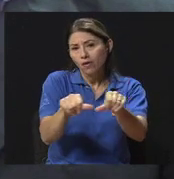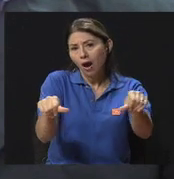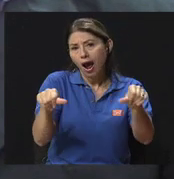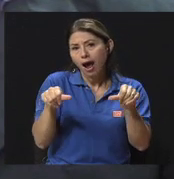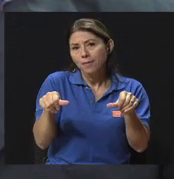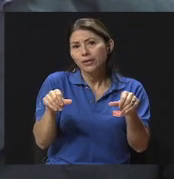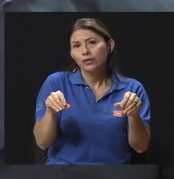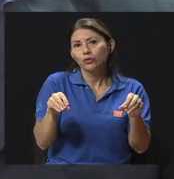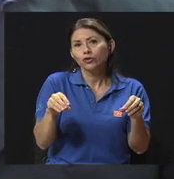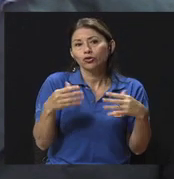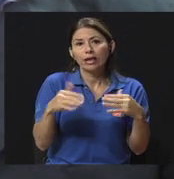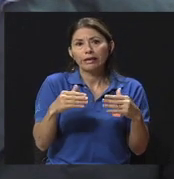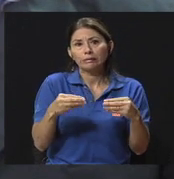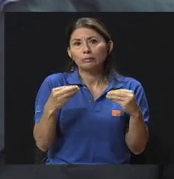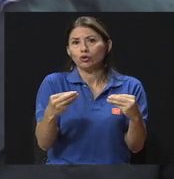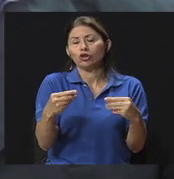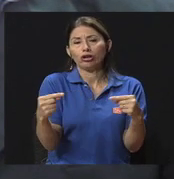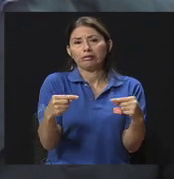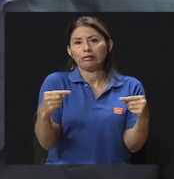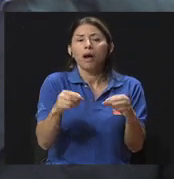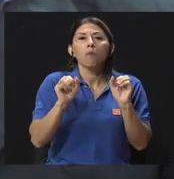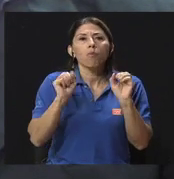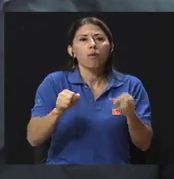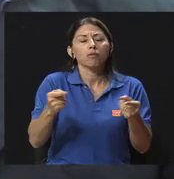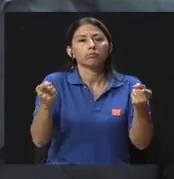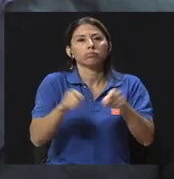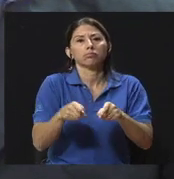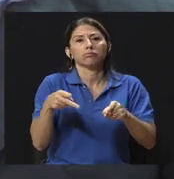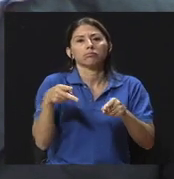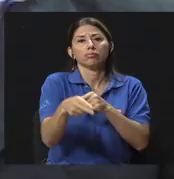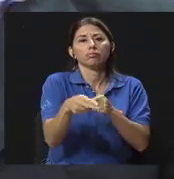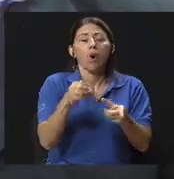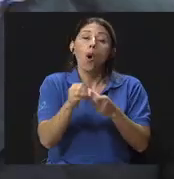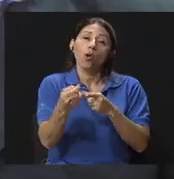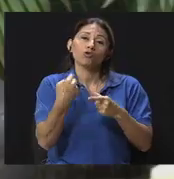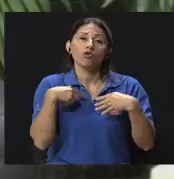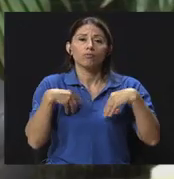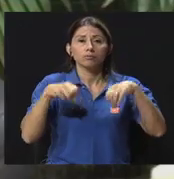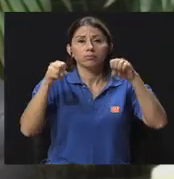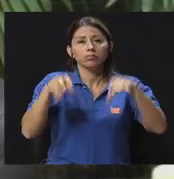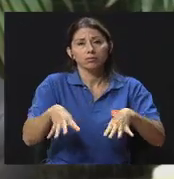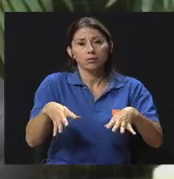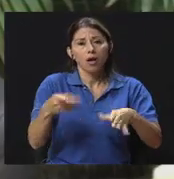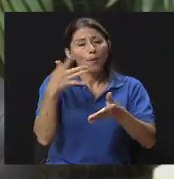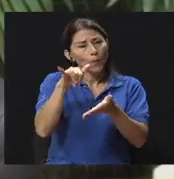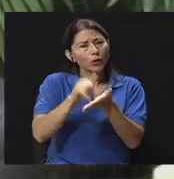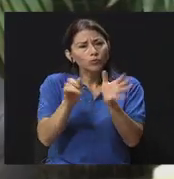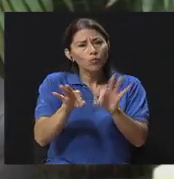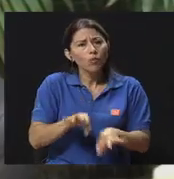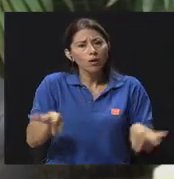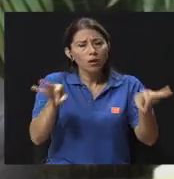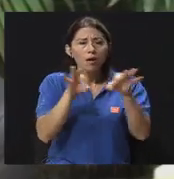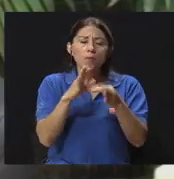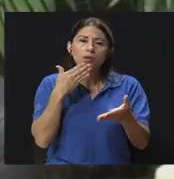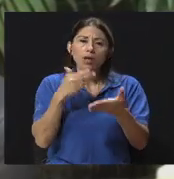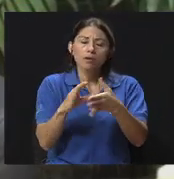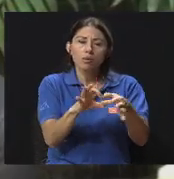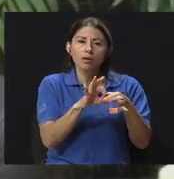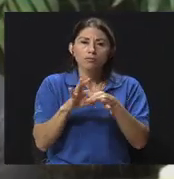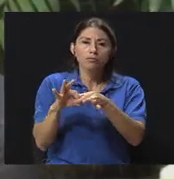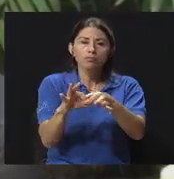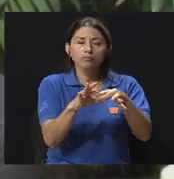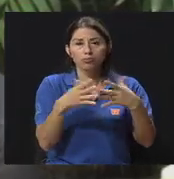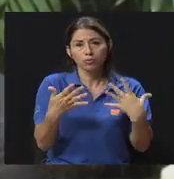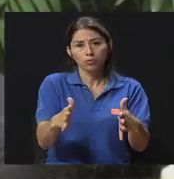podría llevar al despido o incluso a tener que irme de mi ámbito de trabajo, ¿verdad? Por eso son fundamentales. Y tienen un impacto